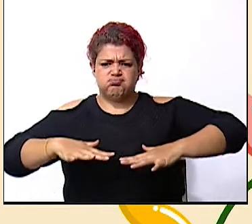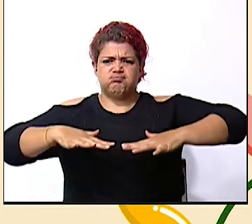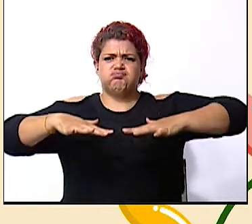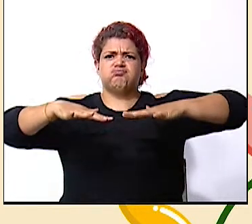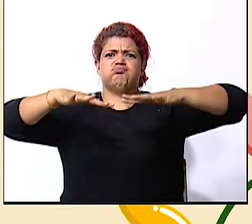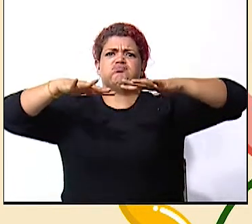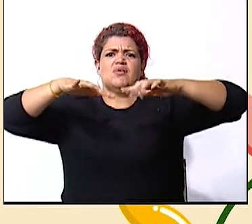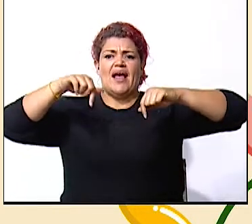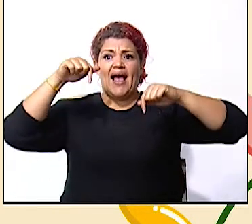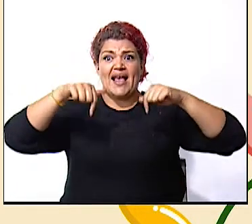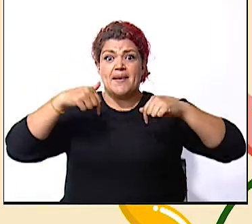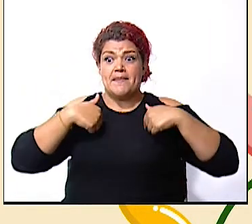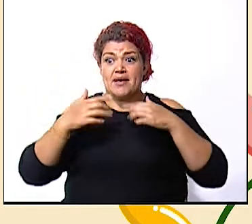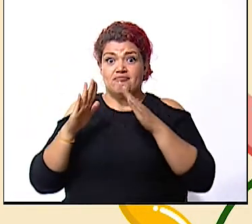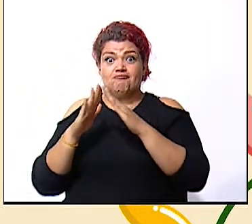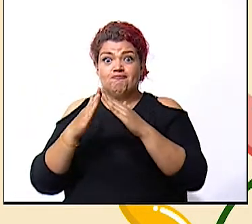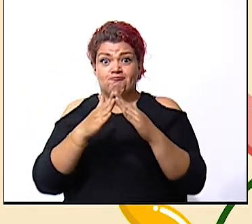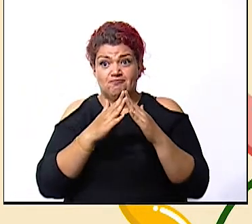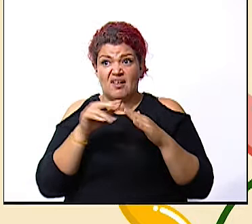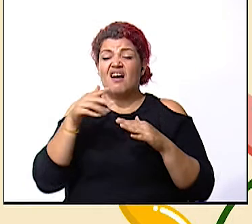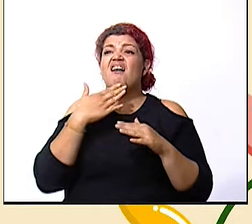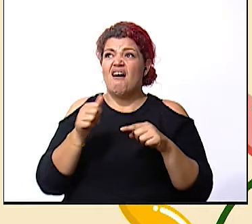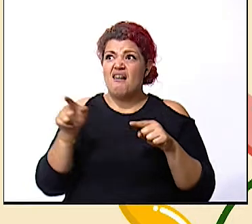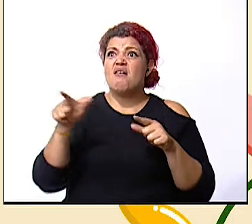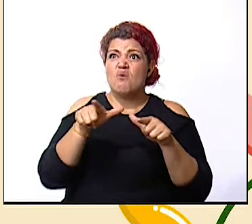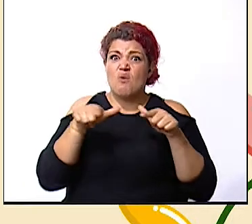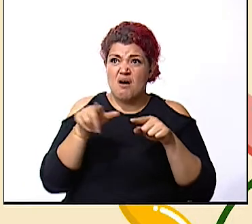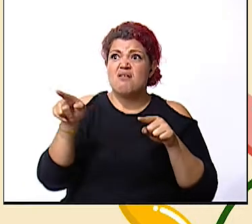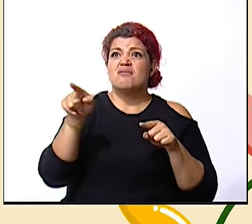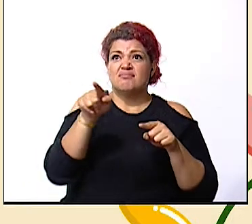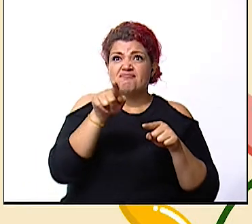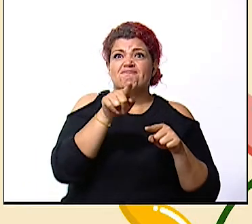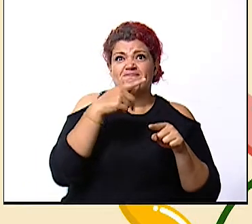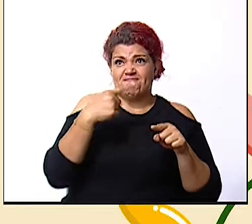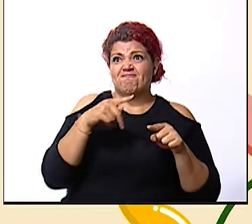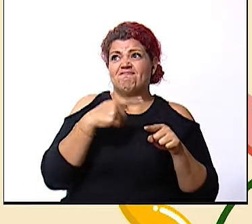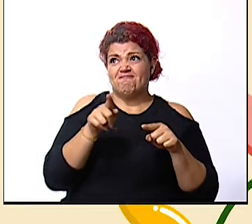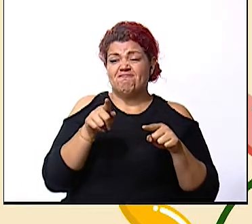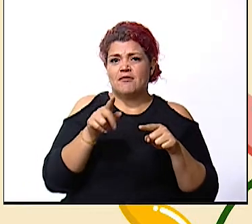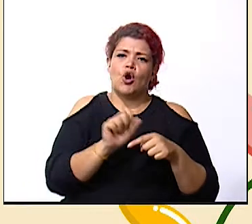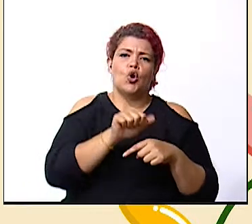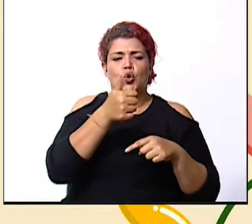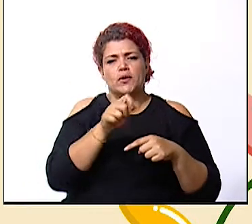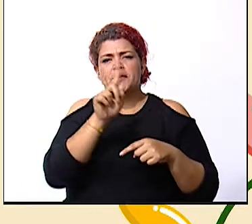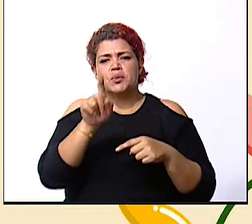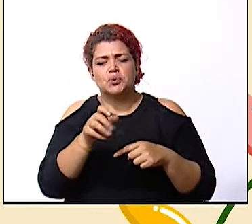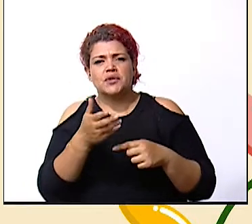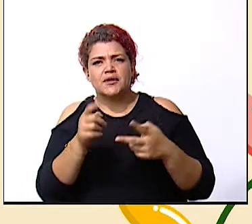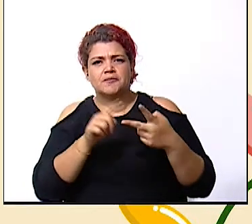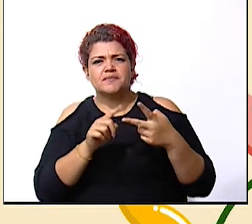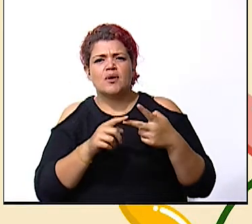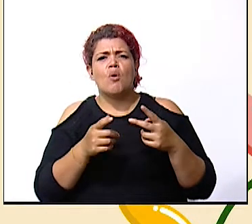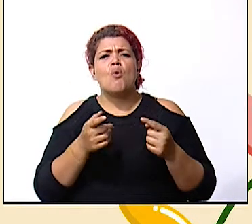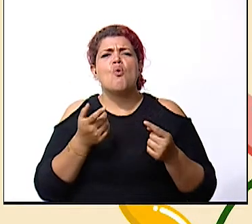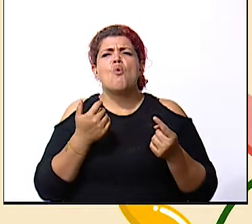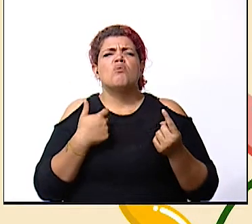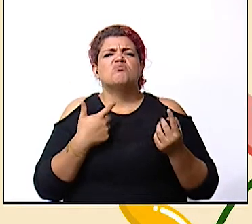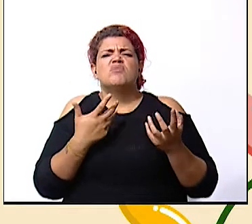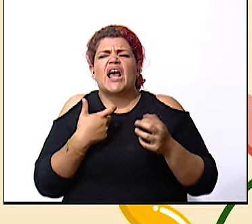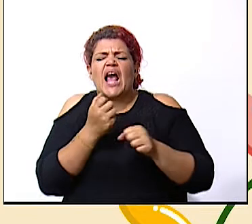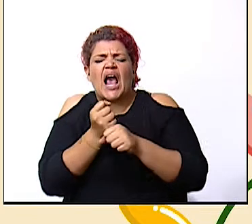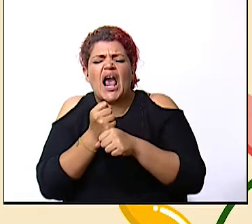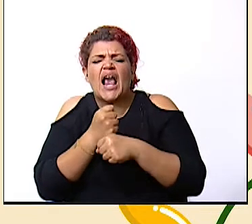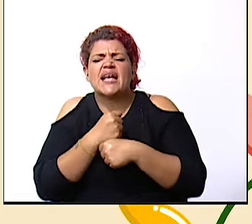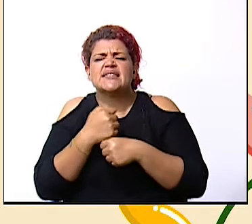existe en mi comunidad y luego la otra pregunta es cuáles acciones se pueden llevar a